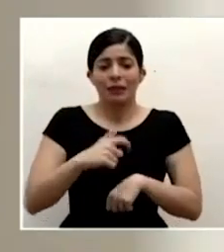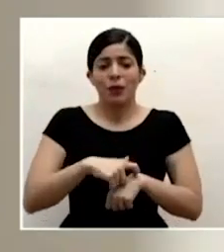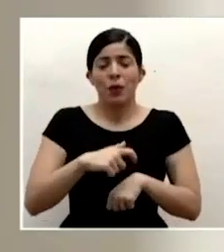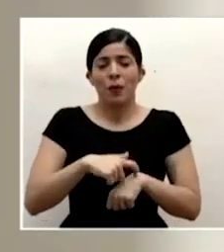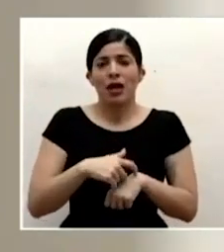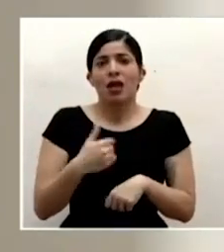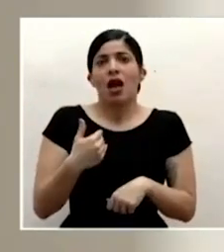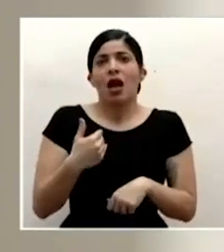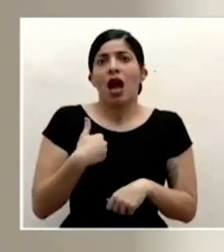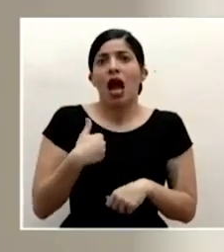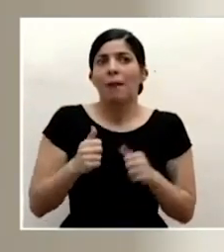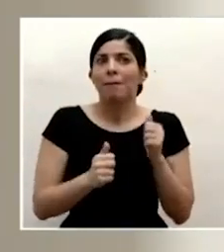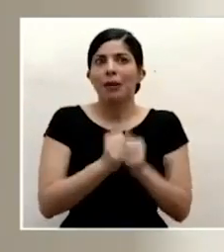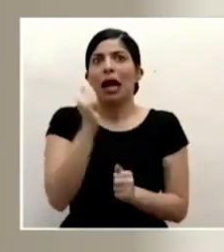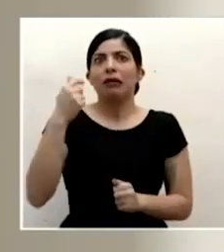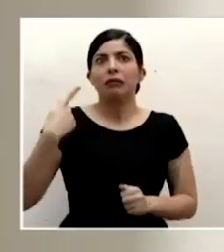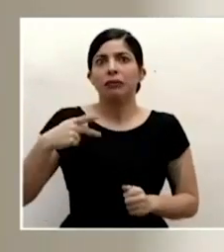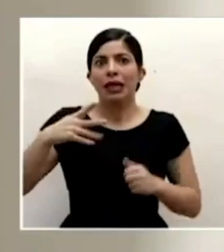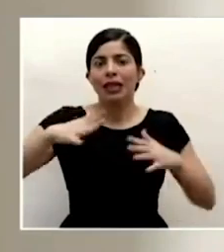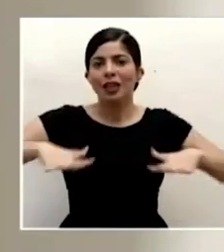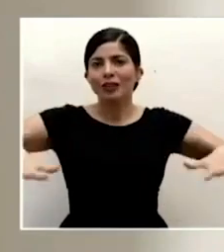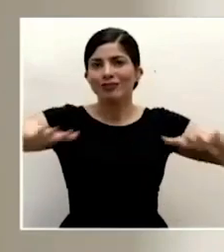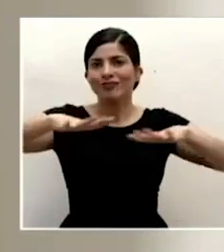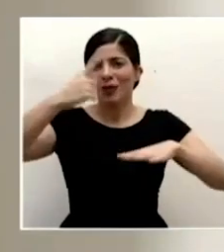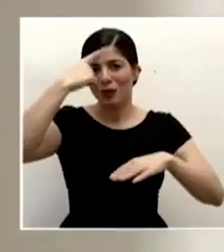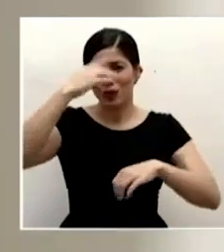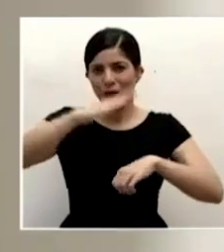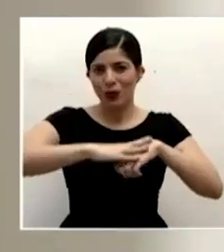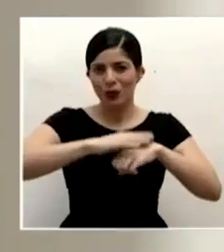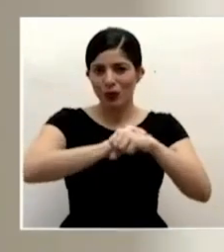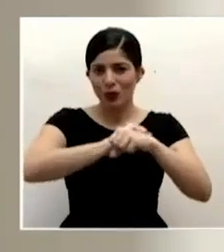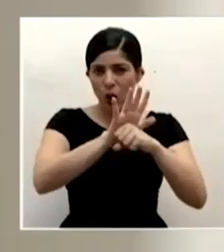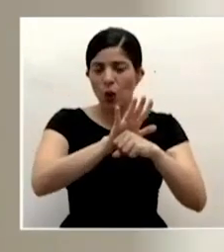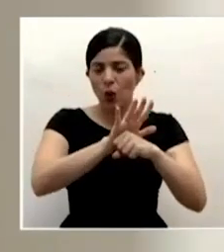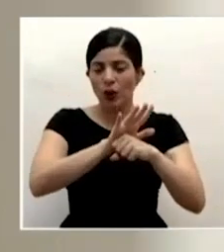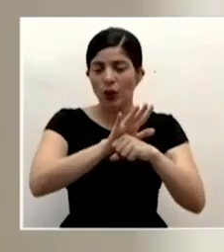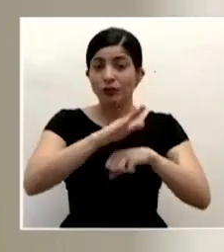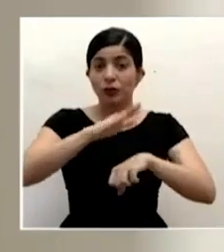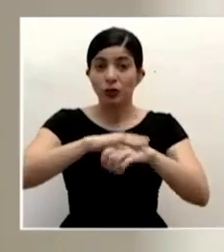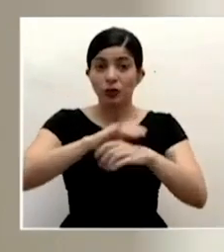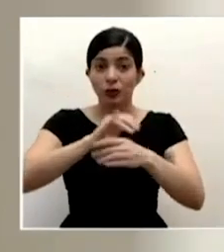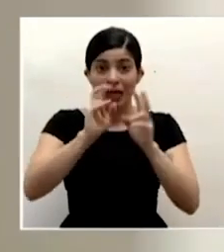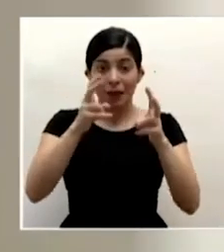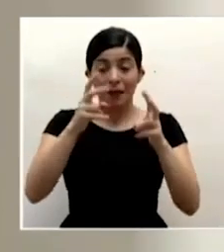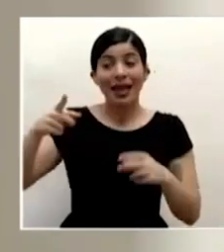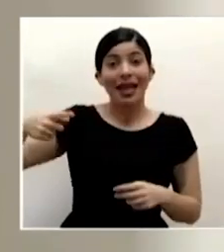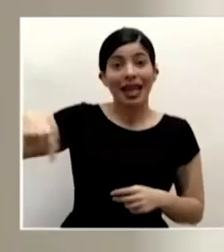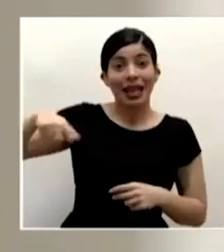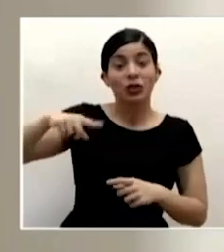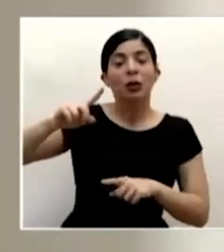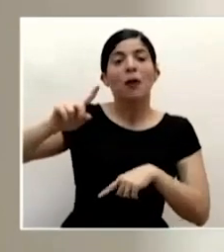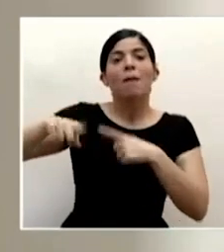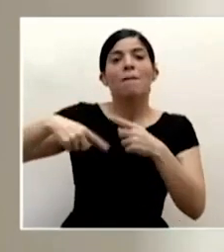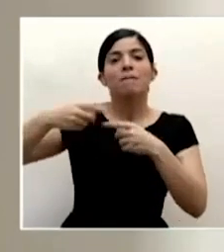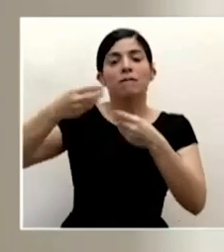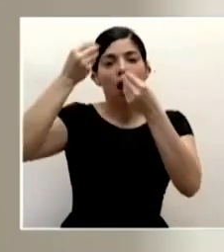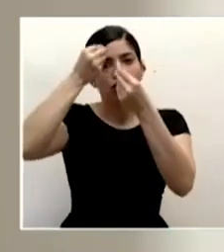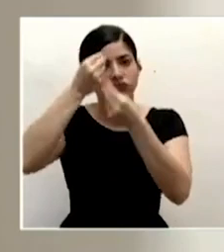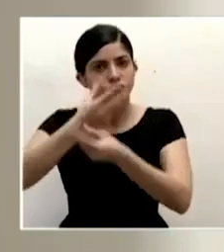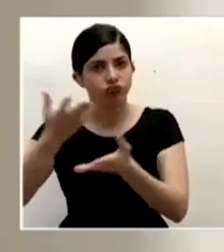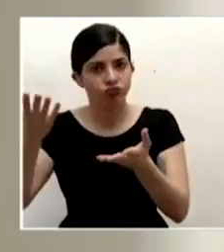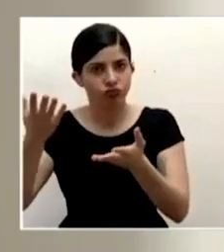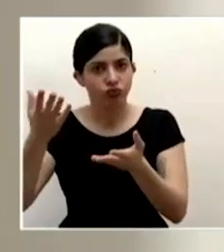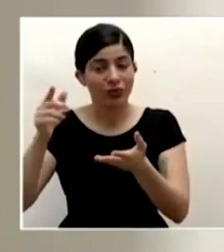incrementado en medio del COVID-19 al respecto ellos van a emitir un pronunciamiento el cual